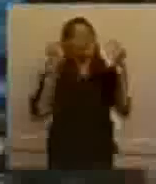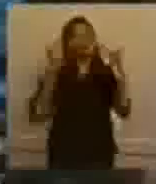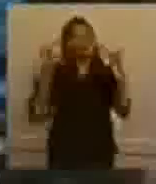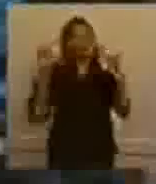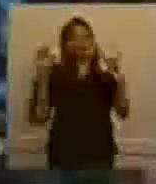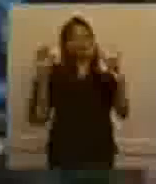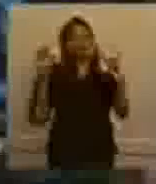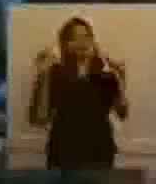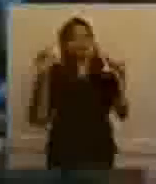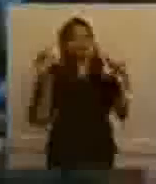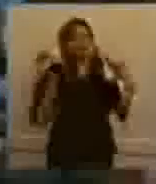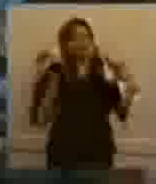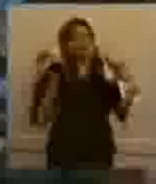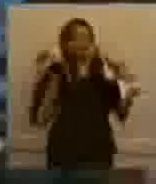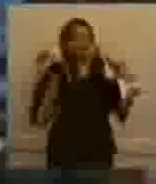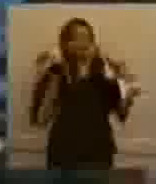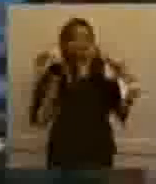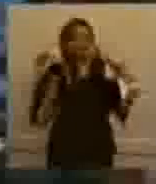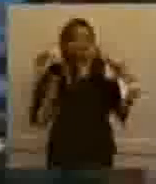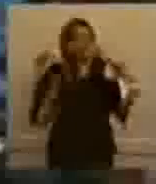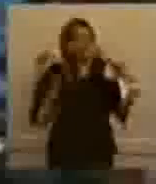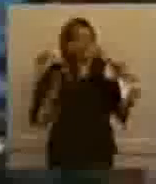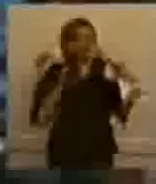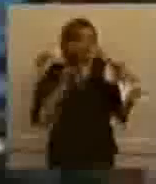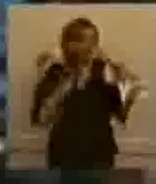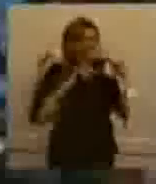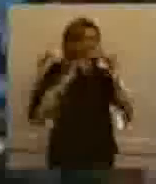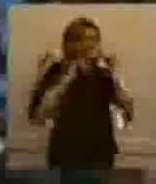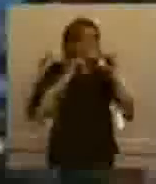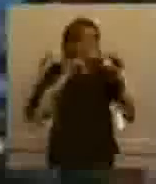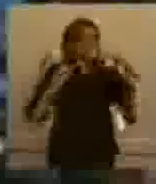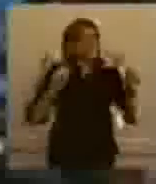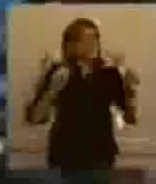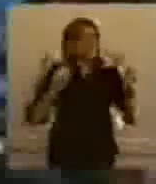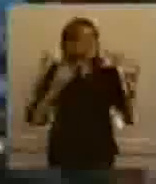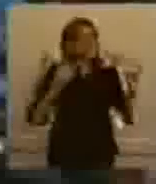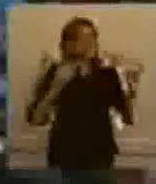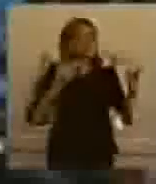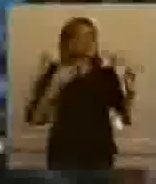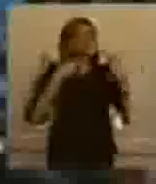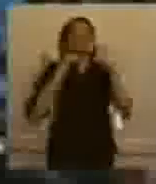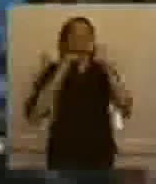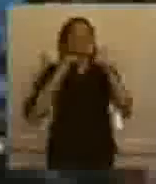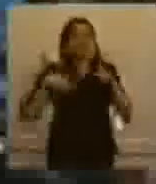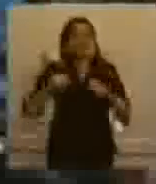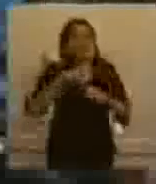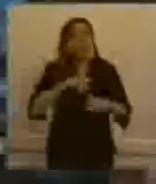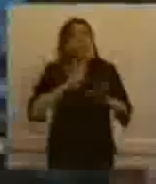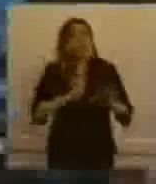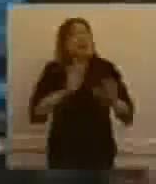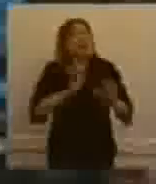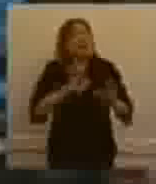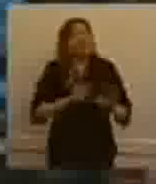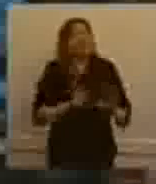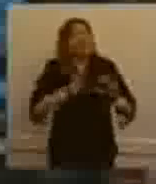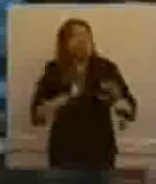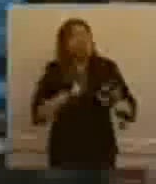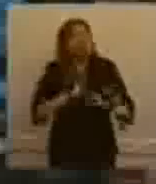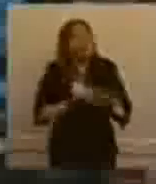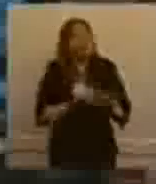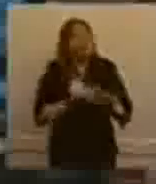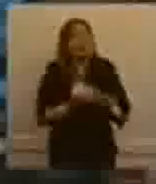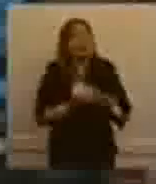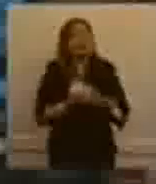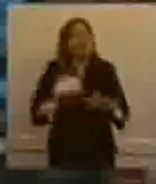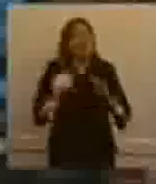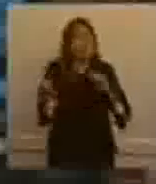es el... ¿no? Secretario de... donde están muy optimistas también, con mucha fortaleza. Ah,